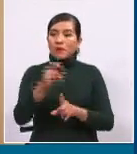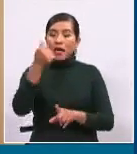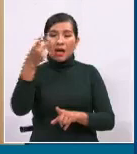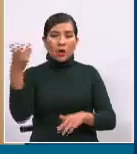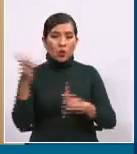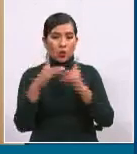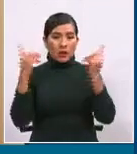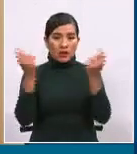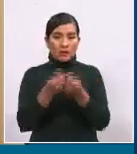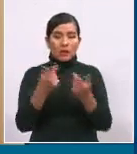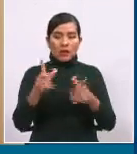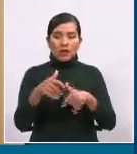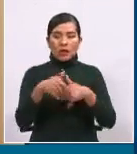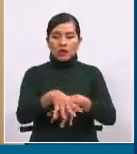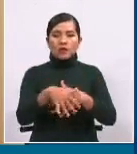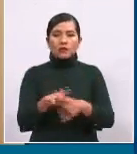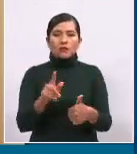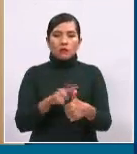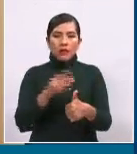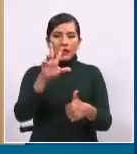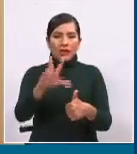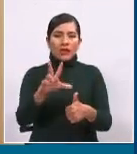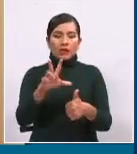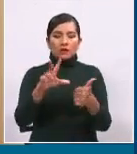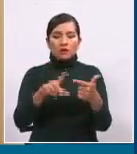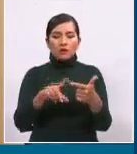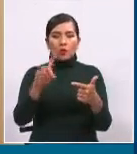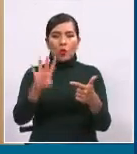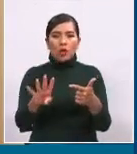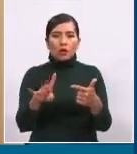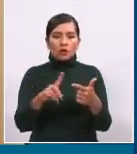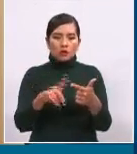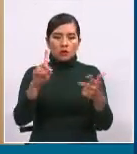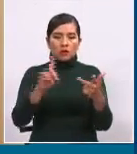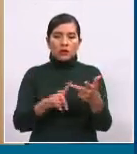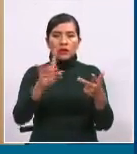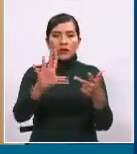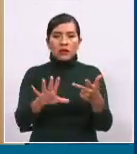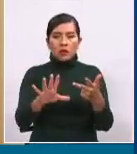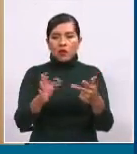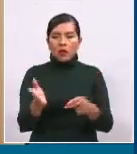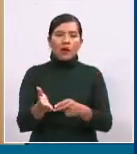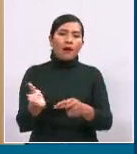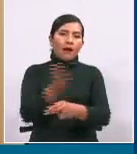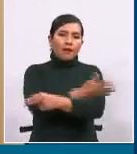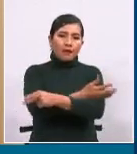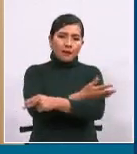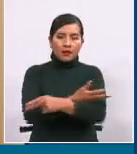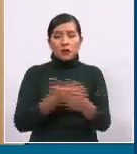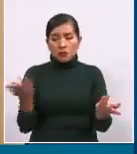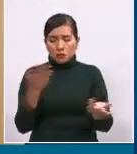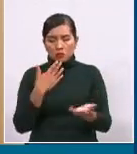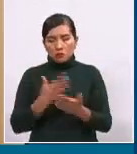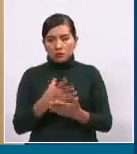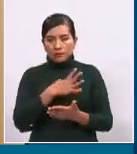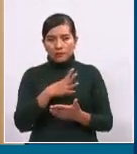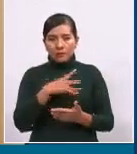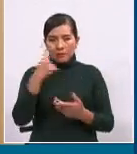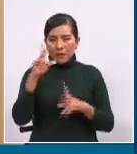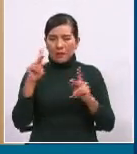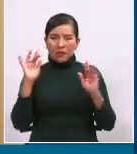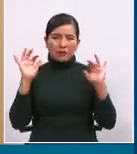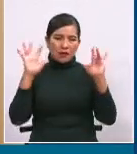el 3, el 4 y el 5. Entonces también es positivo para no concentrar mucha